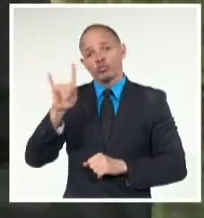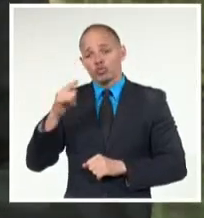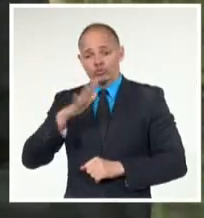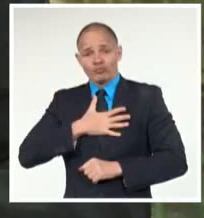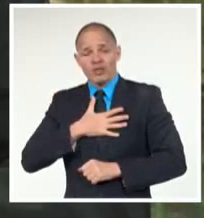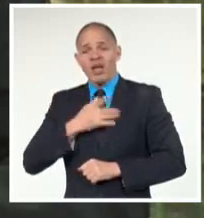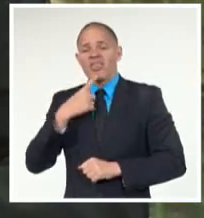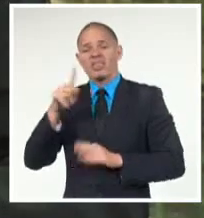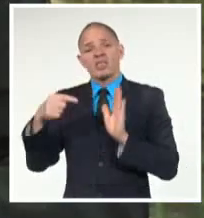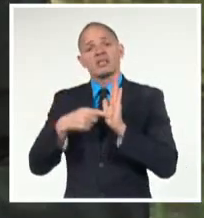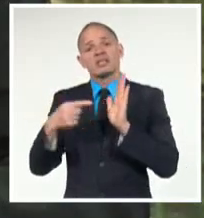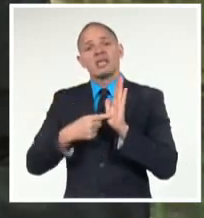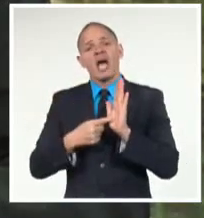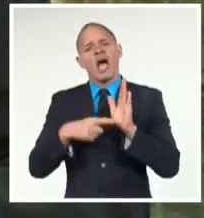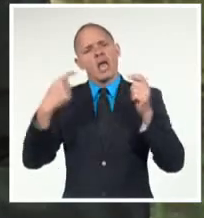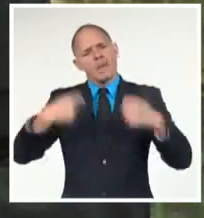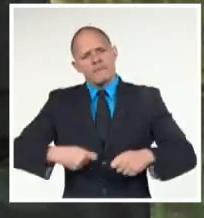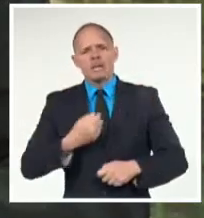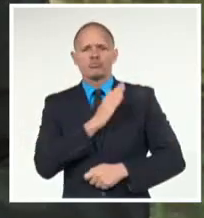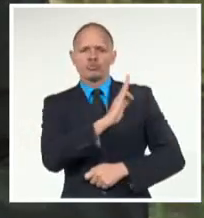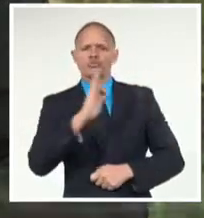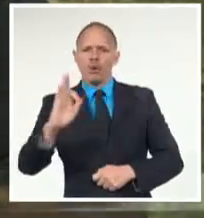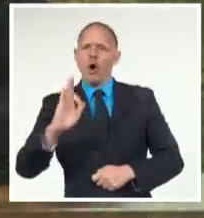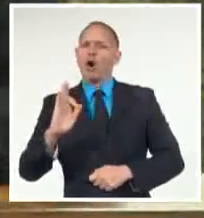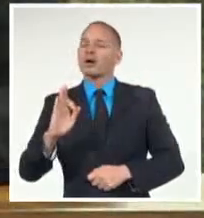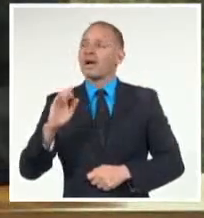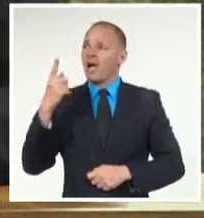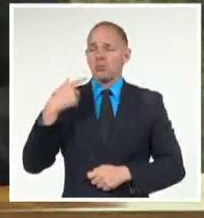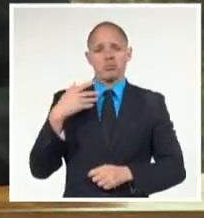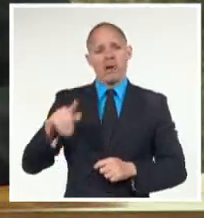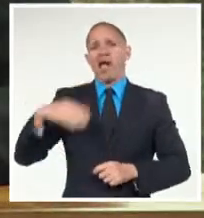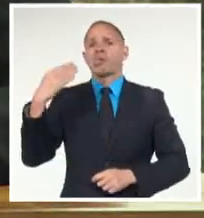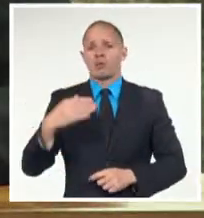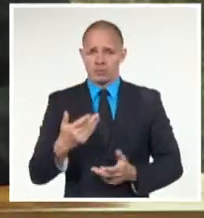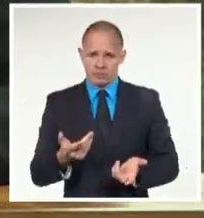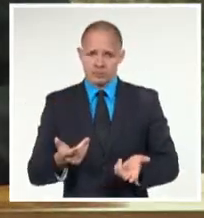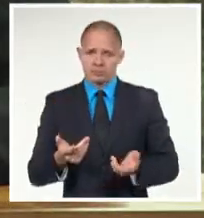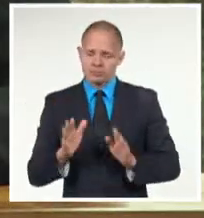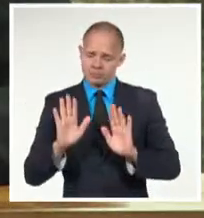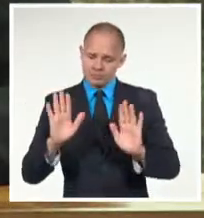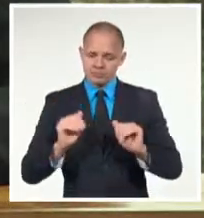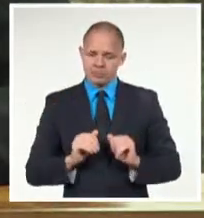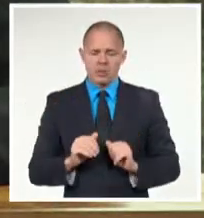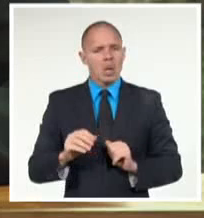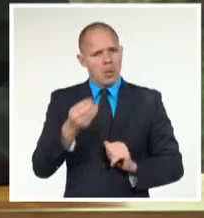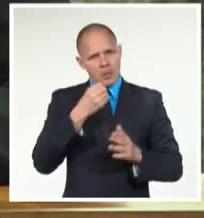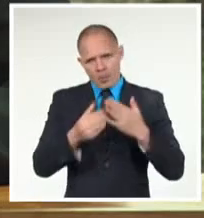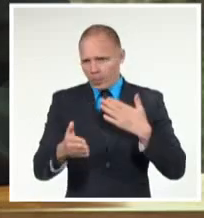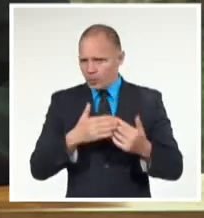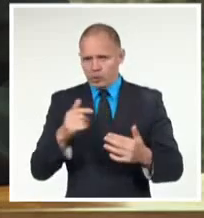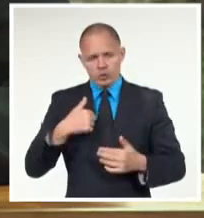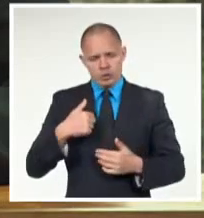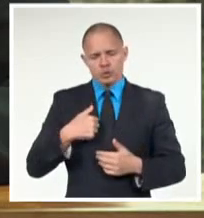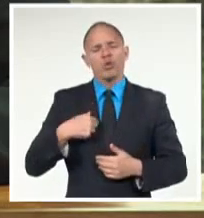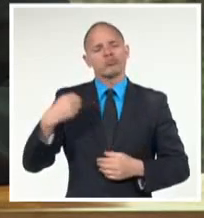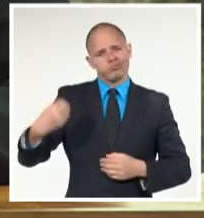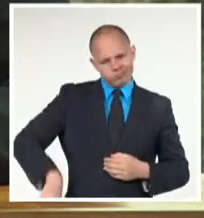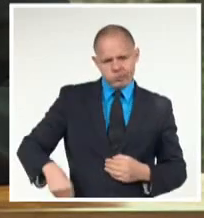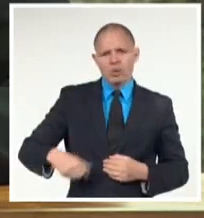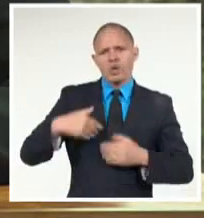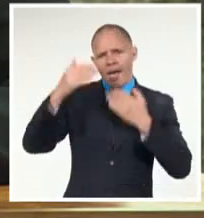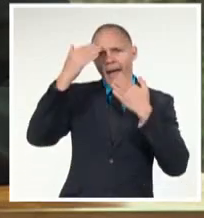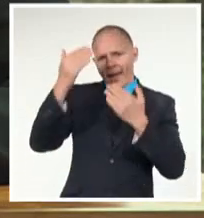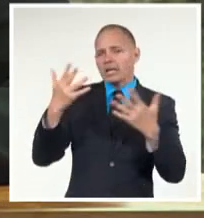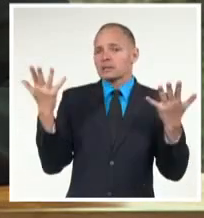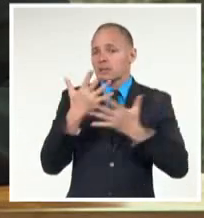Naciones Unidas. En nombre del pueblo y del gobierno de la República de Cuba, quiero agradecer enfáticamente el respaldo de los países